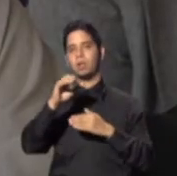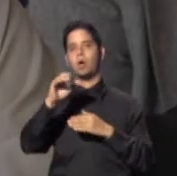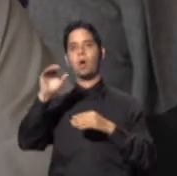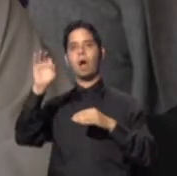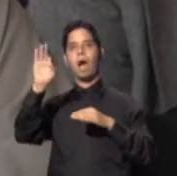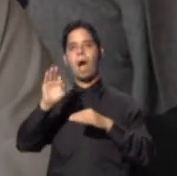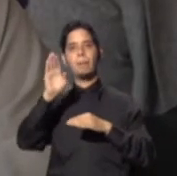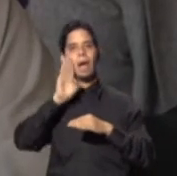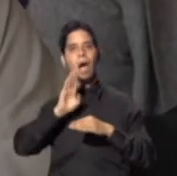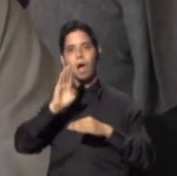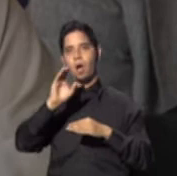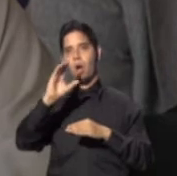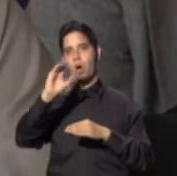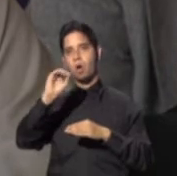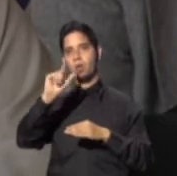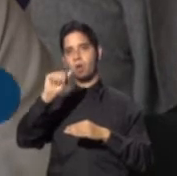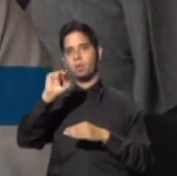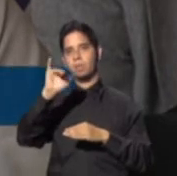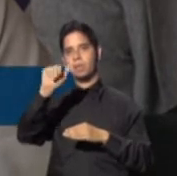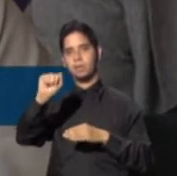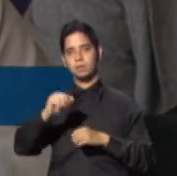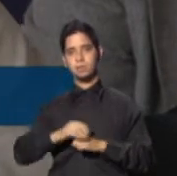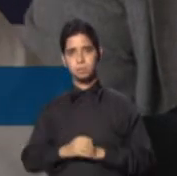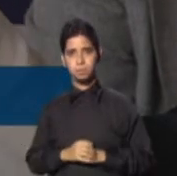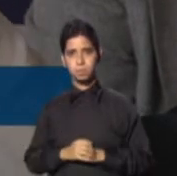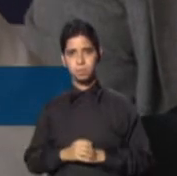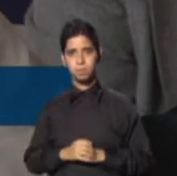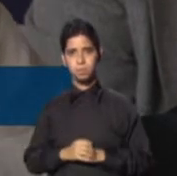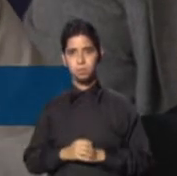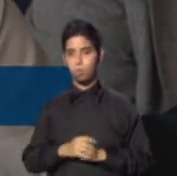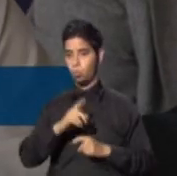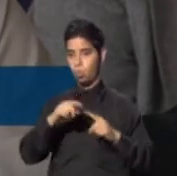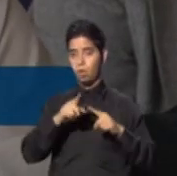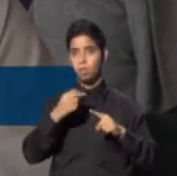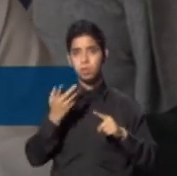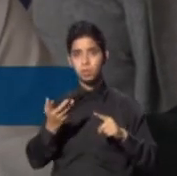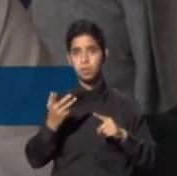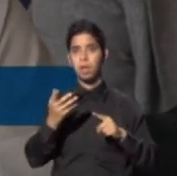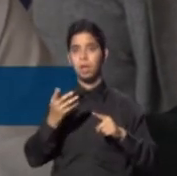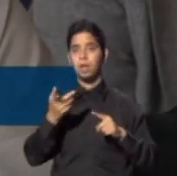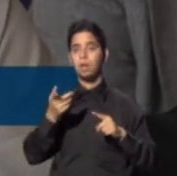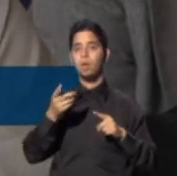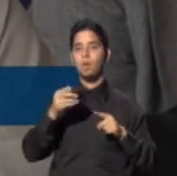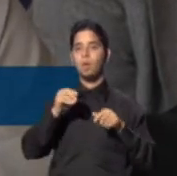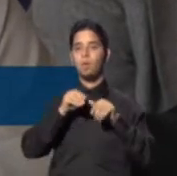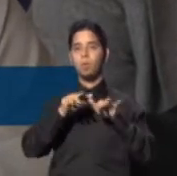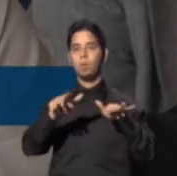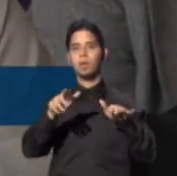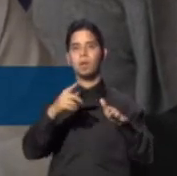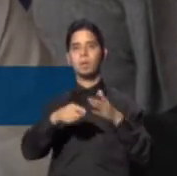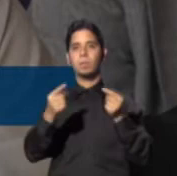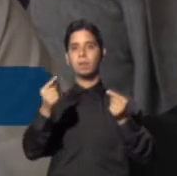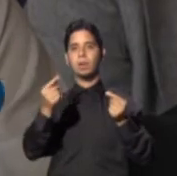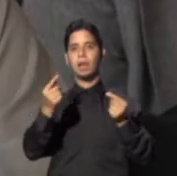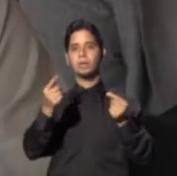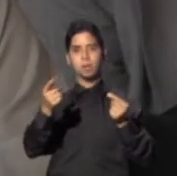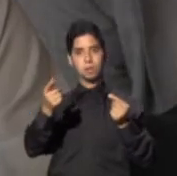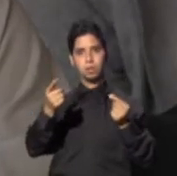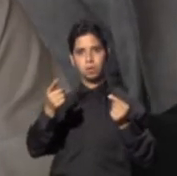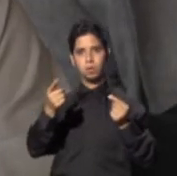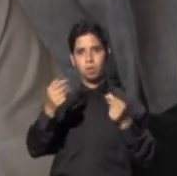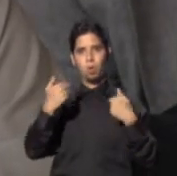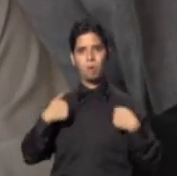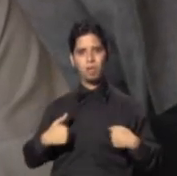se fumiga, ¿qué es lo primero que hacen los homo sapiens? Cerrar las puertas y las ventanas para que no entren.